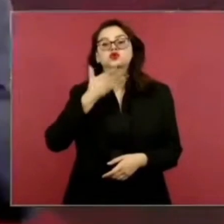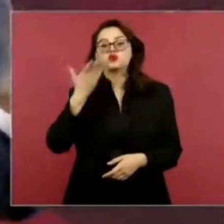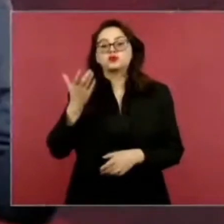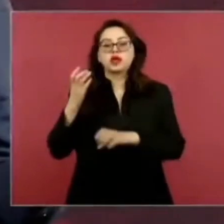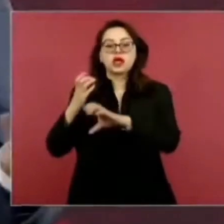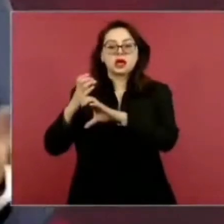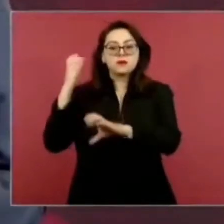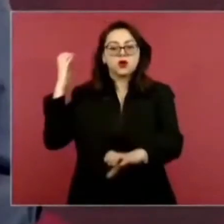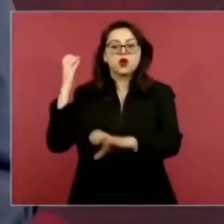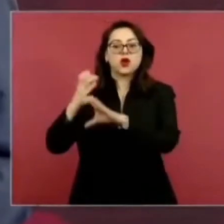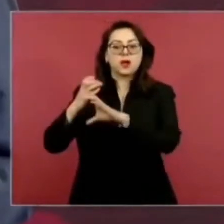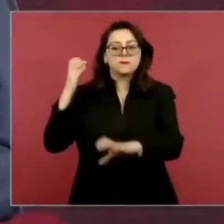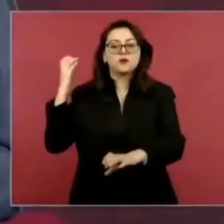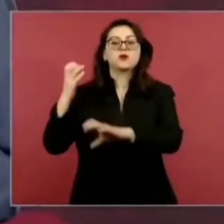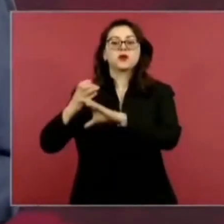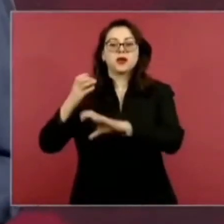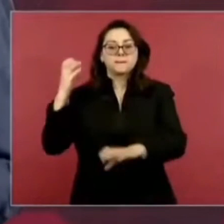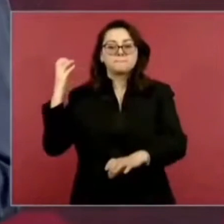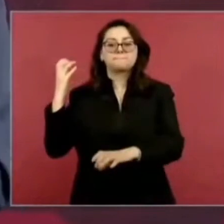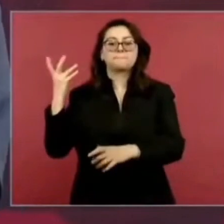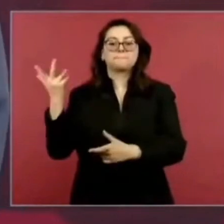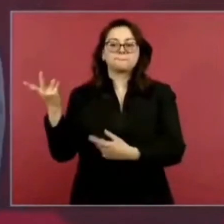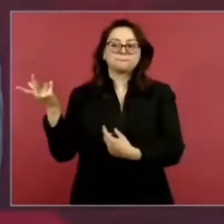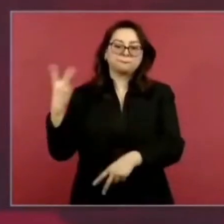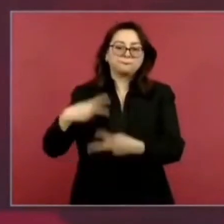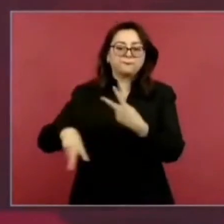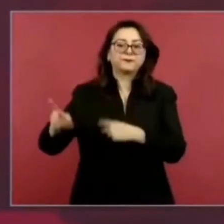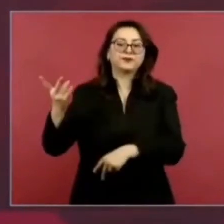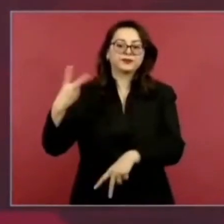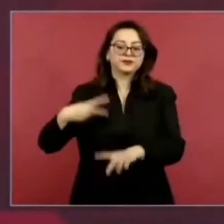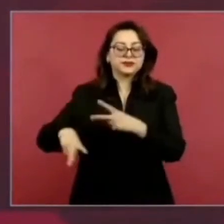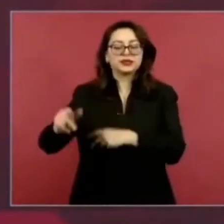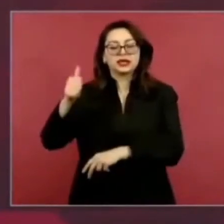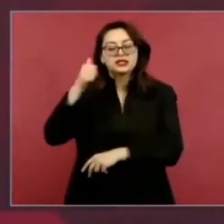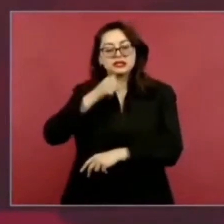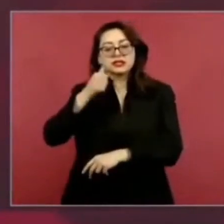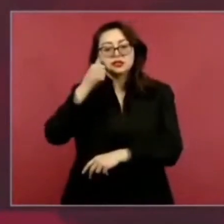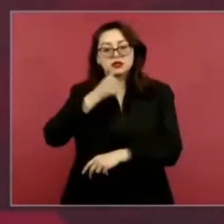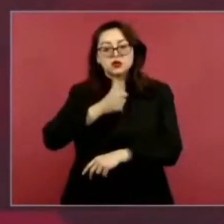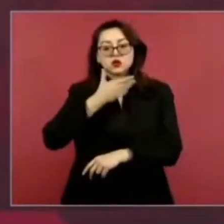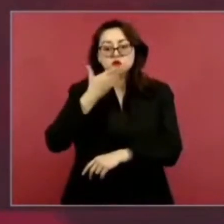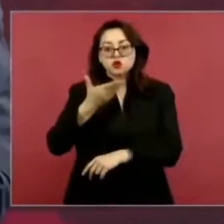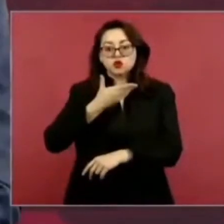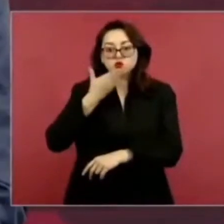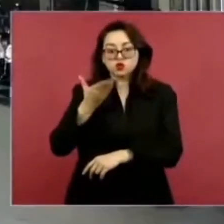Sí, empezaba… ver… Bueno, no voy a hablar de eso.